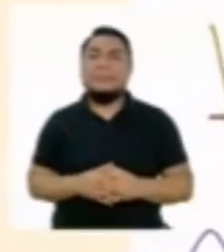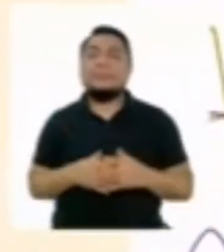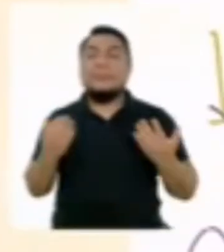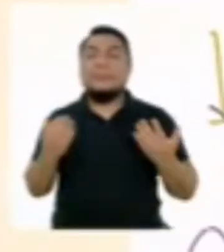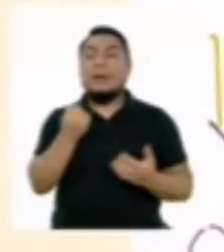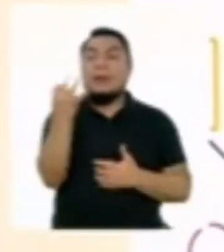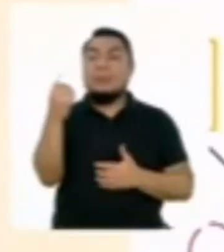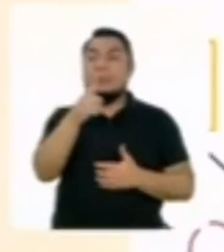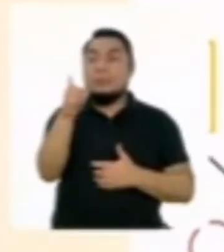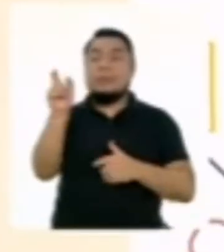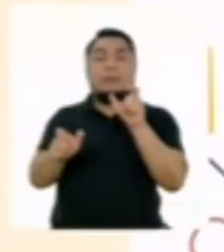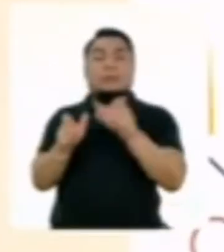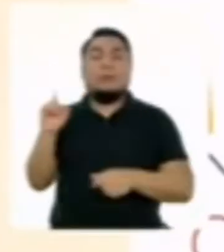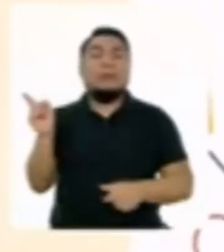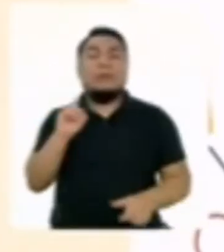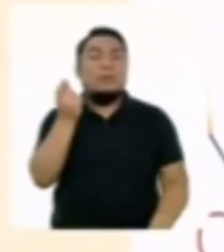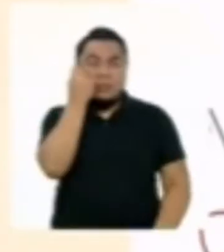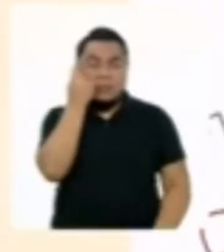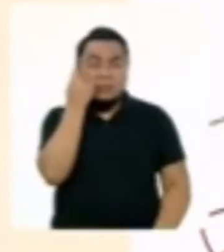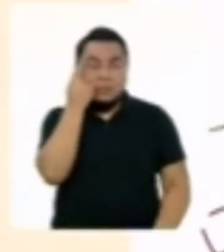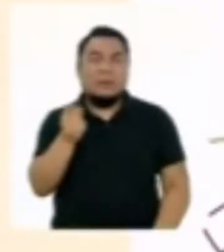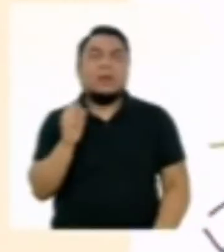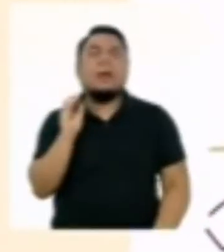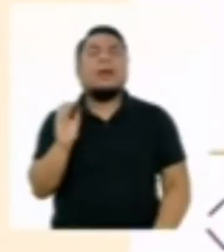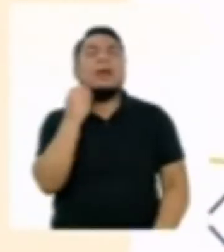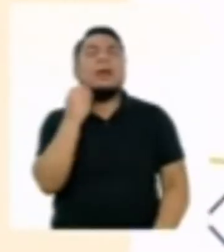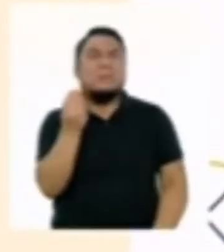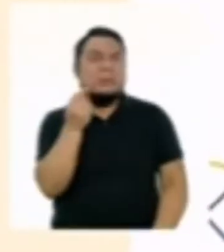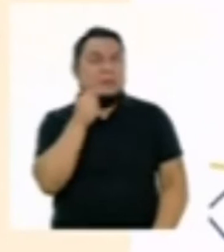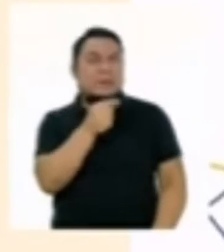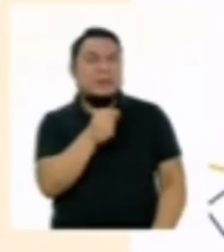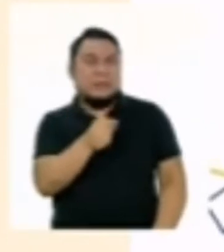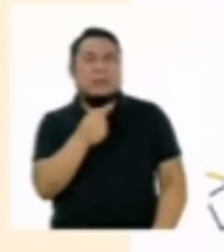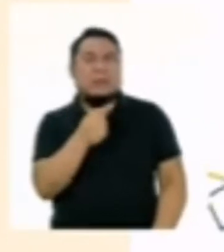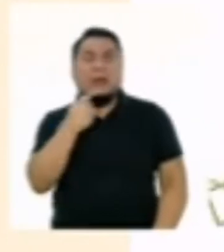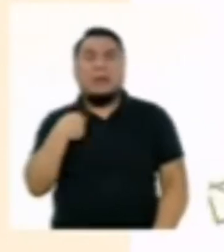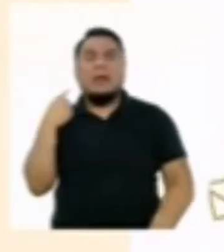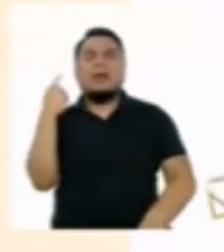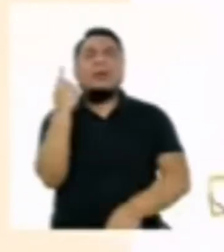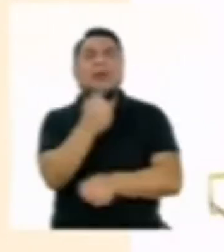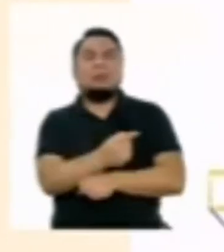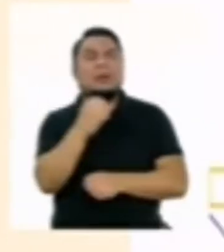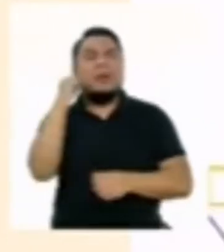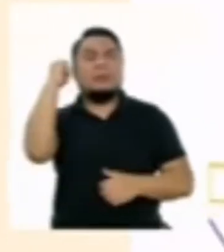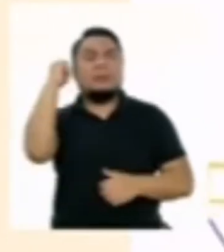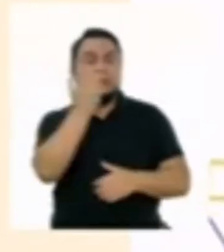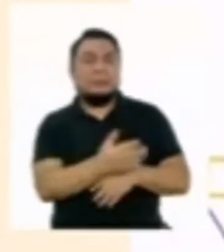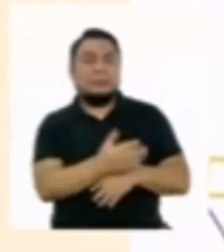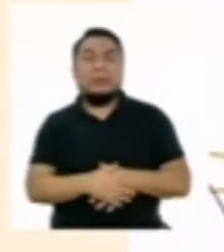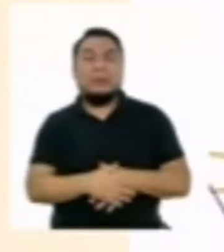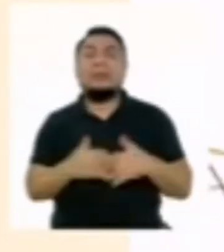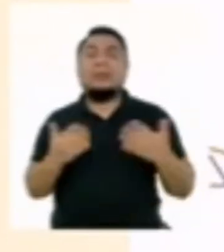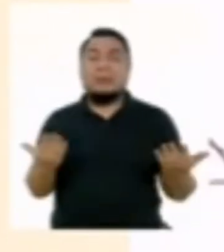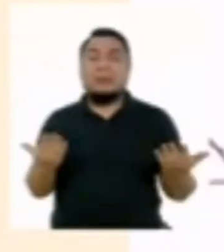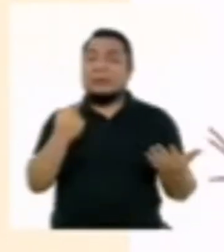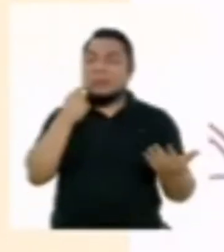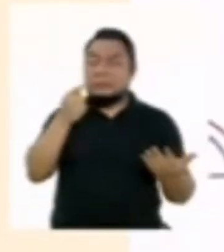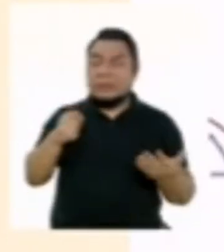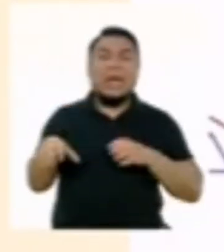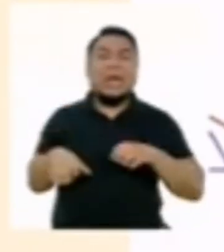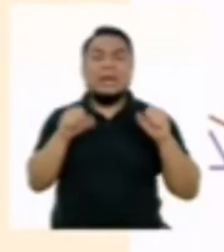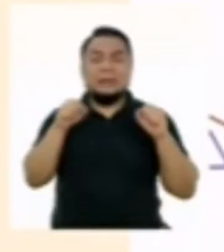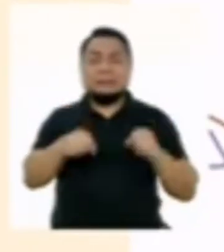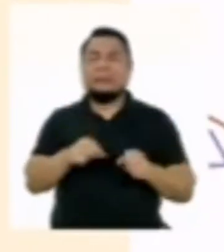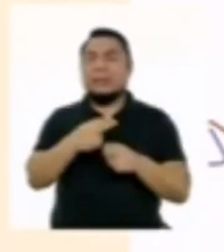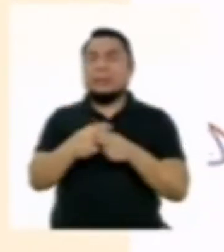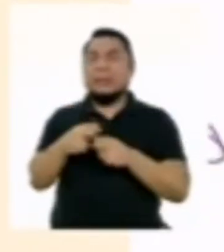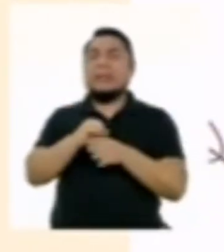Algunas personas no comprenden el porqué de estas denuncias o protestas, pero basta con hacer